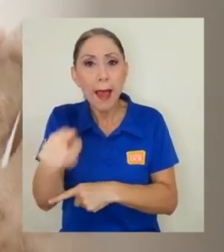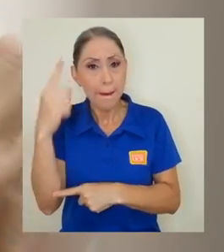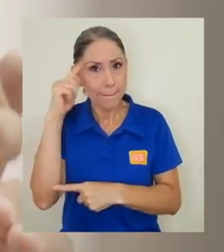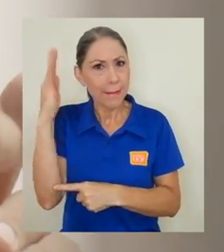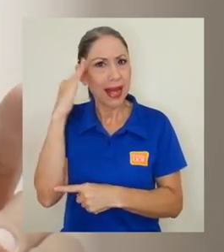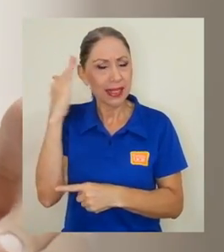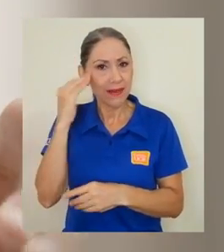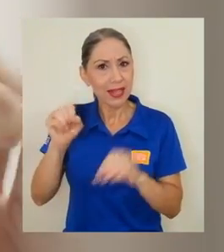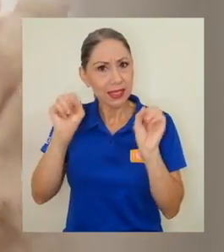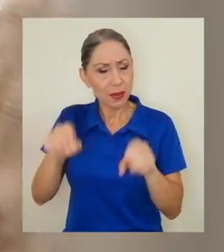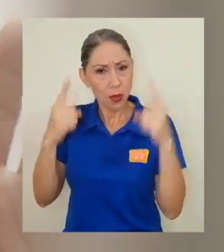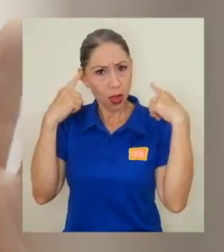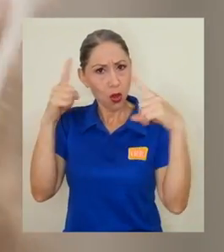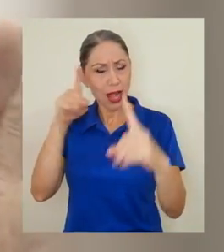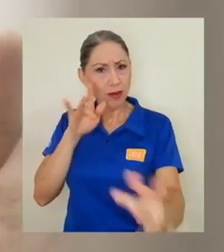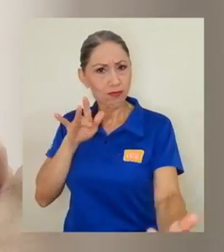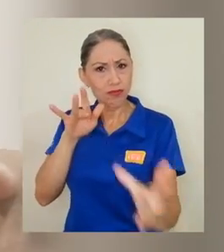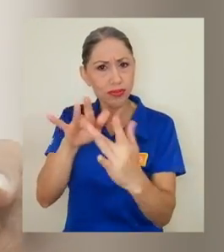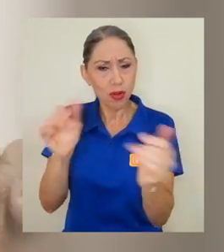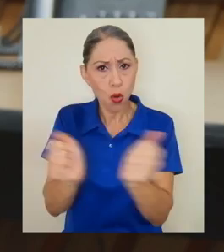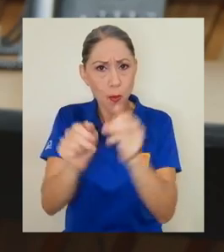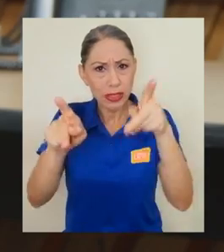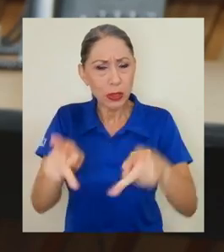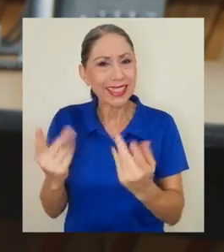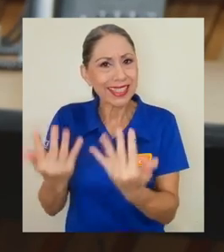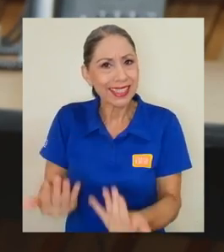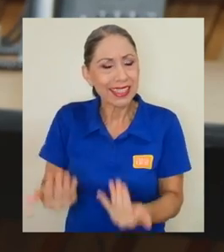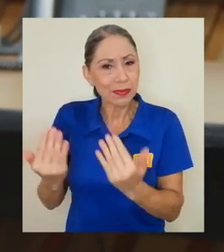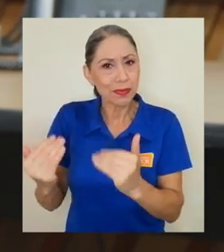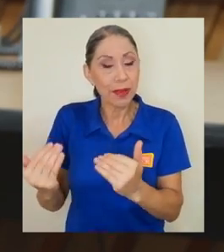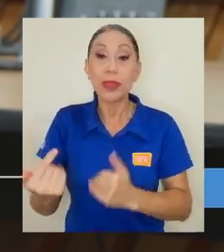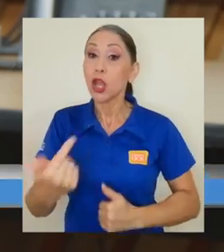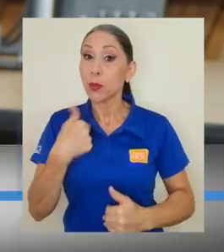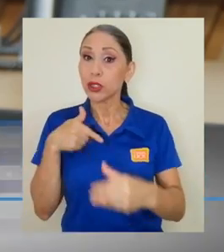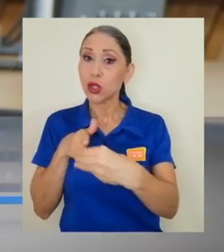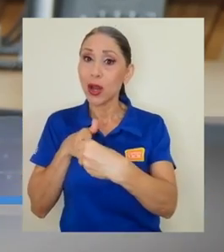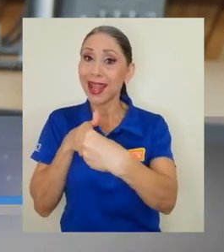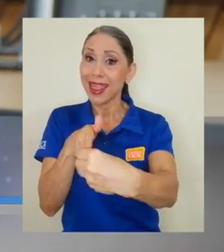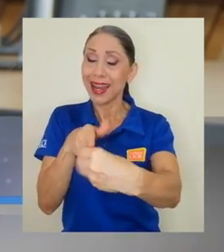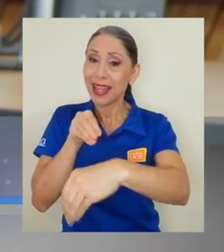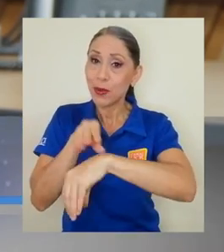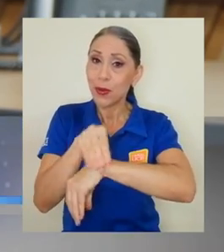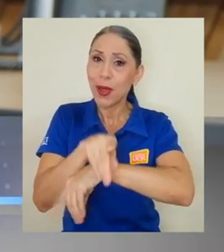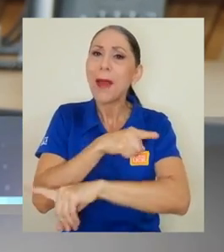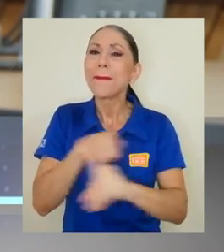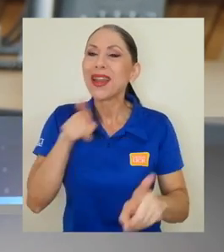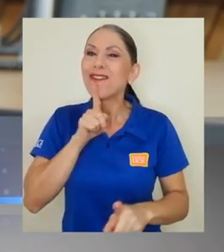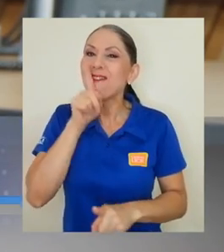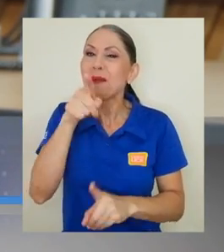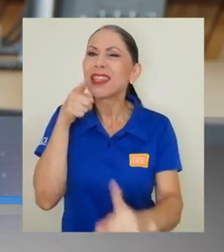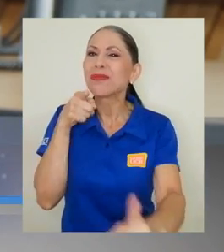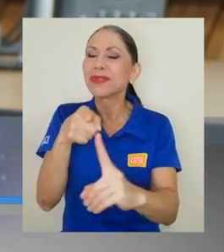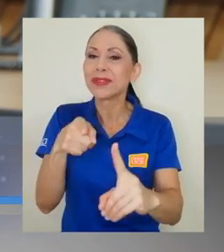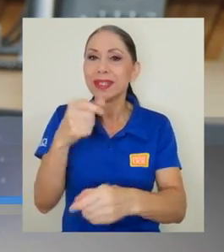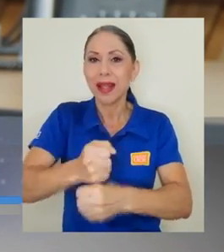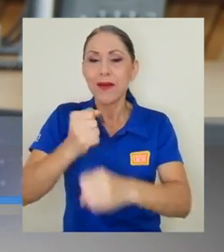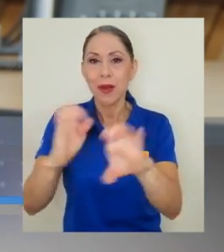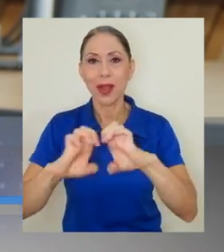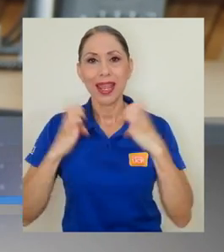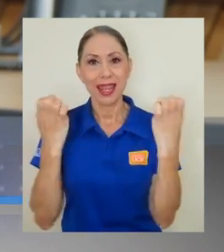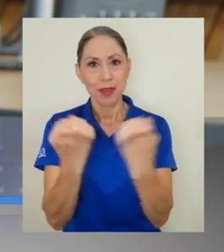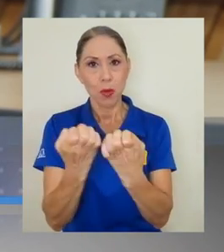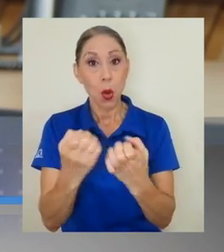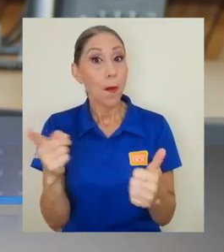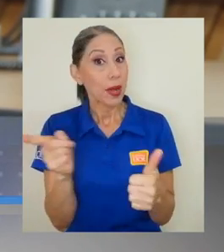públicos meta. Pues a mí me toca liderar y orientar, pero creo que es un trabajo en equipo. Entonces lo primero es conocer ese equipo,